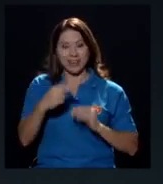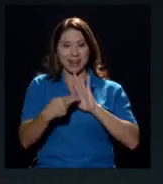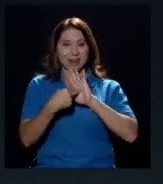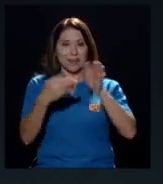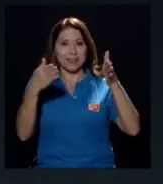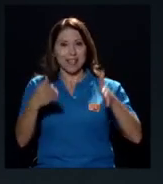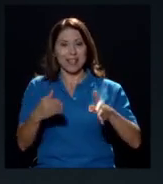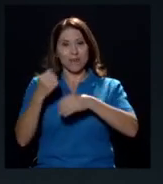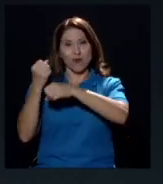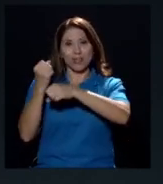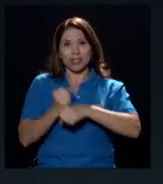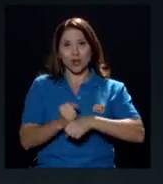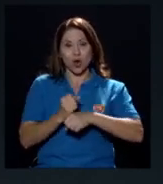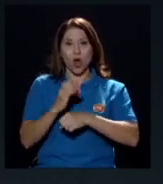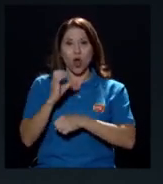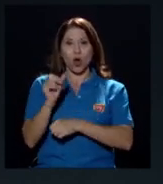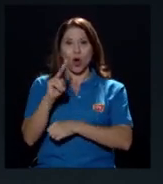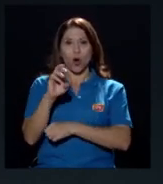Conrad Adenauer.